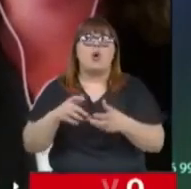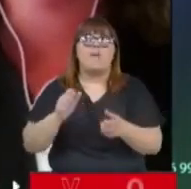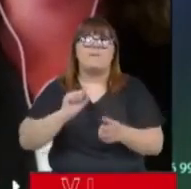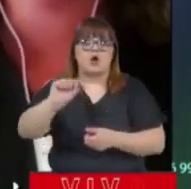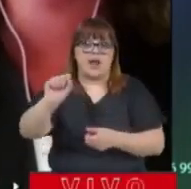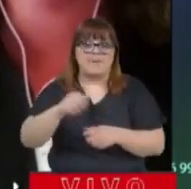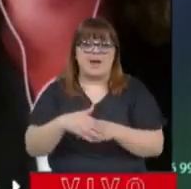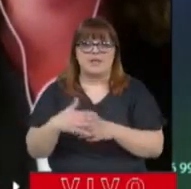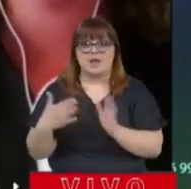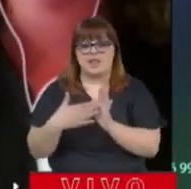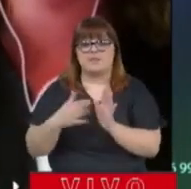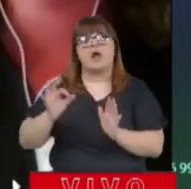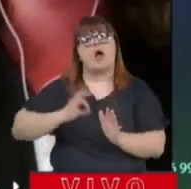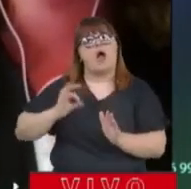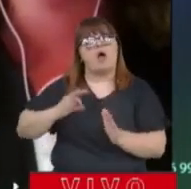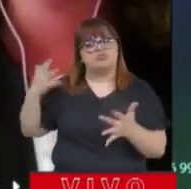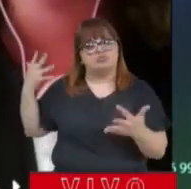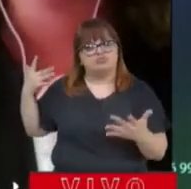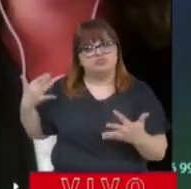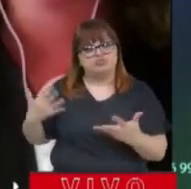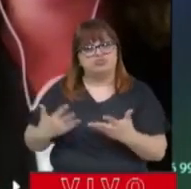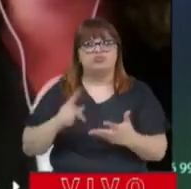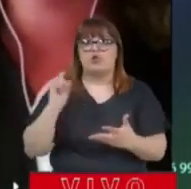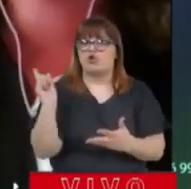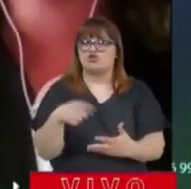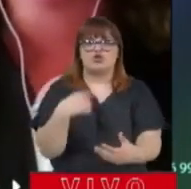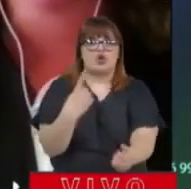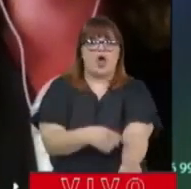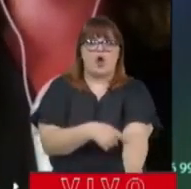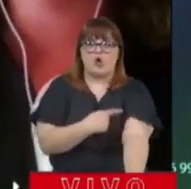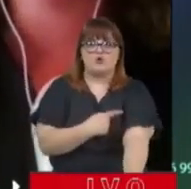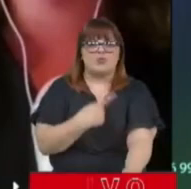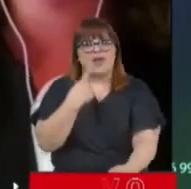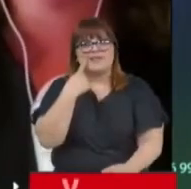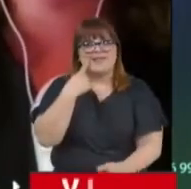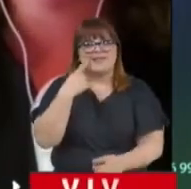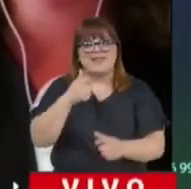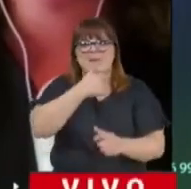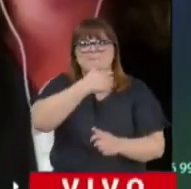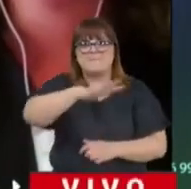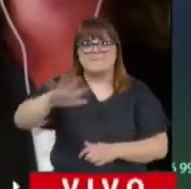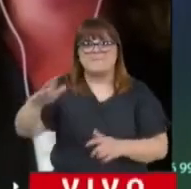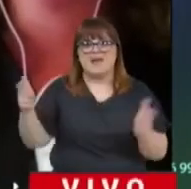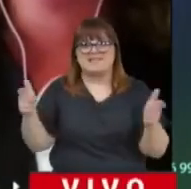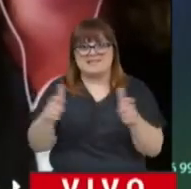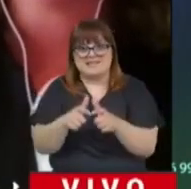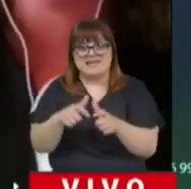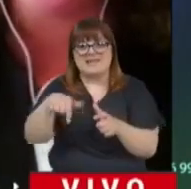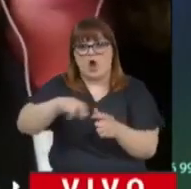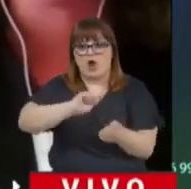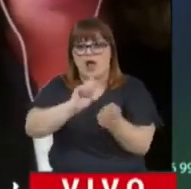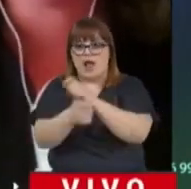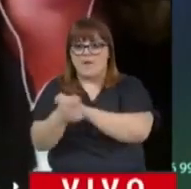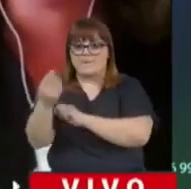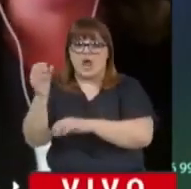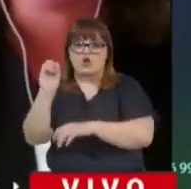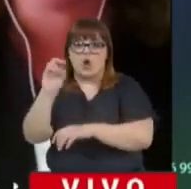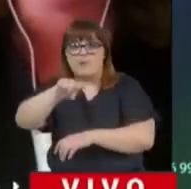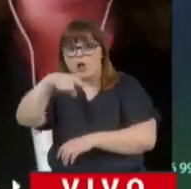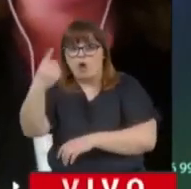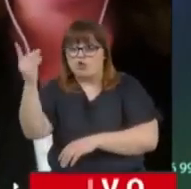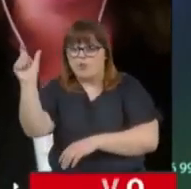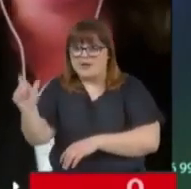el candidato, ¿no? Después de muchos años casi de acostumbrarnos nosotros a nombrarle al intendente de Mar Chiquita. Paredi. Claro, cambia el nombre,